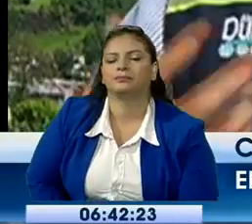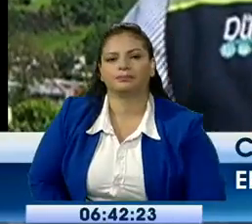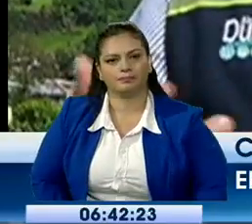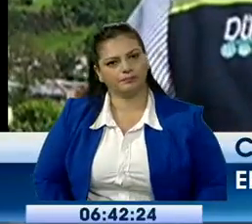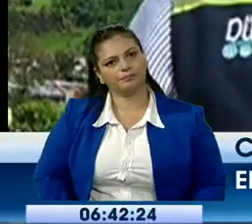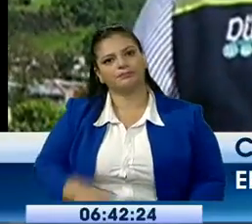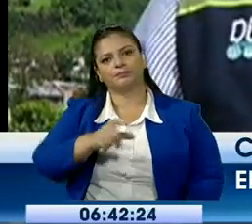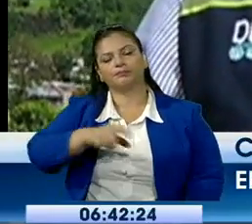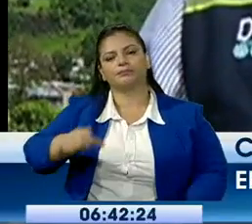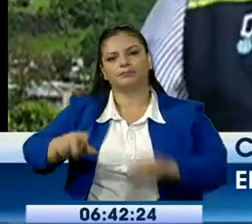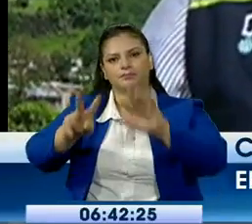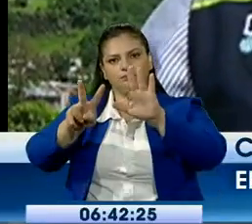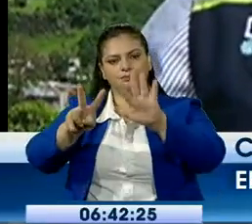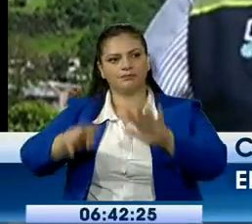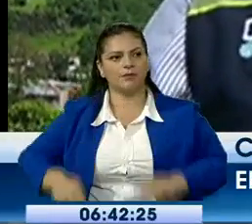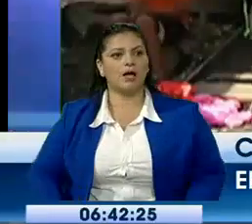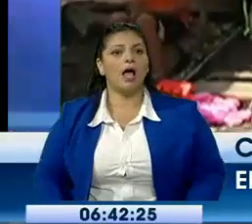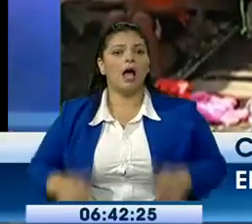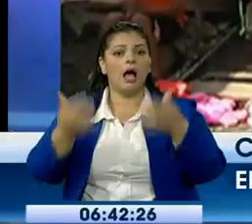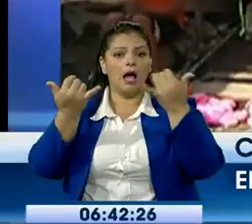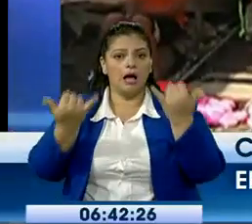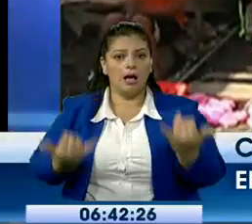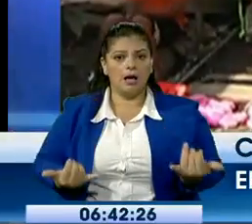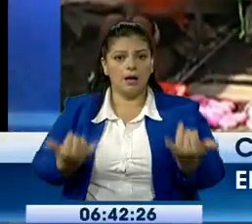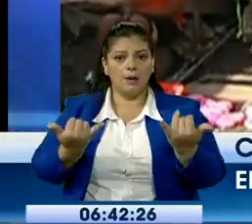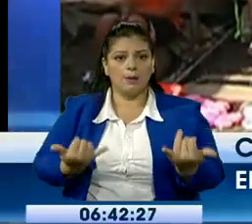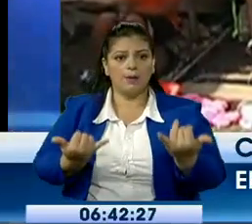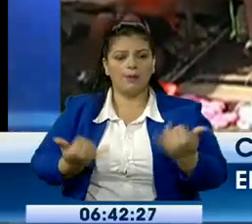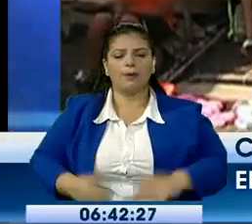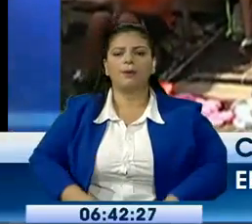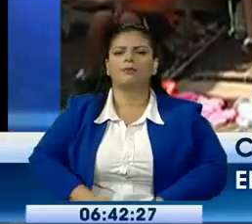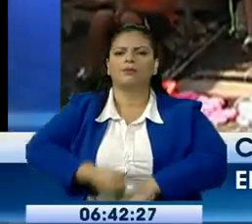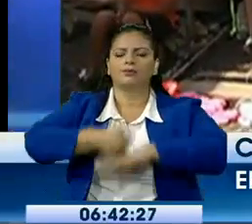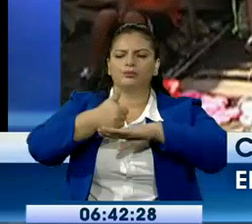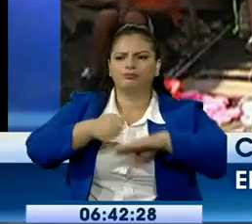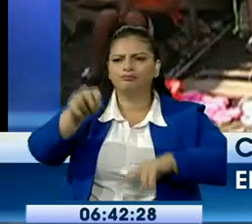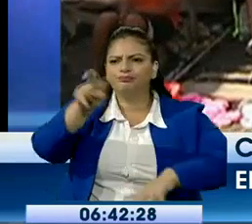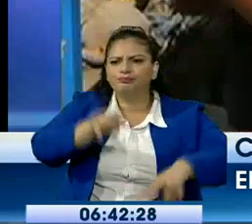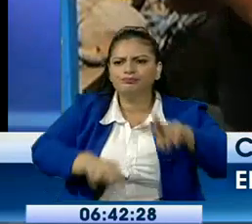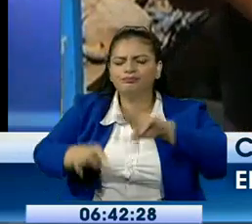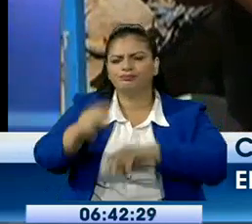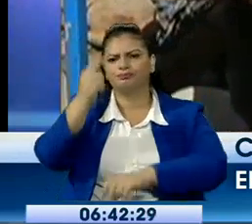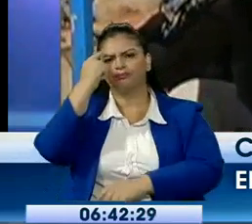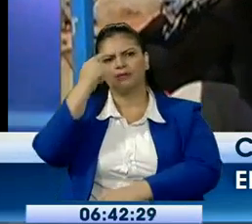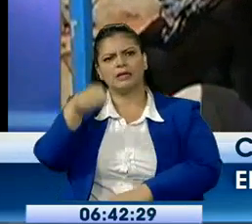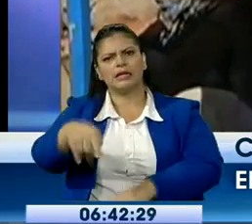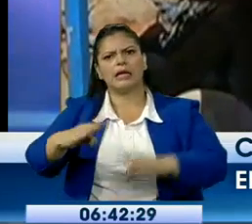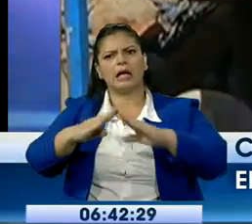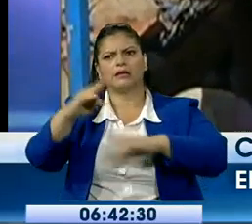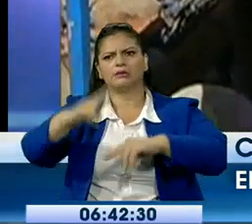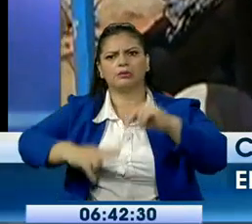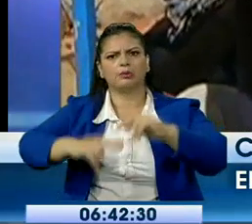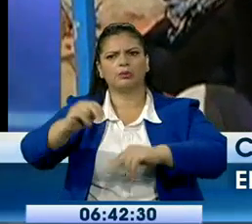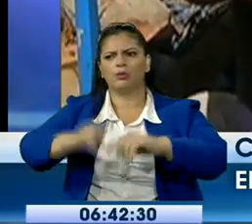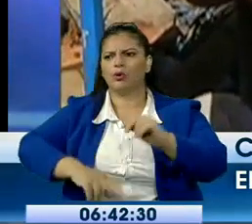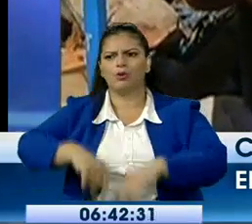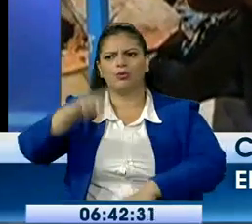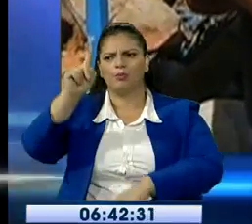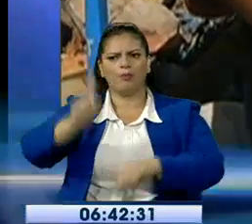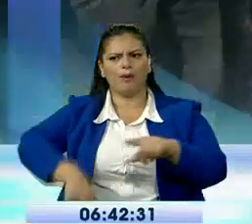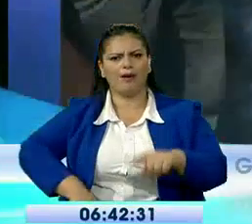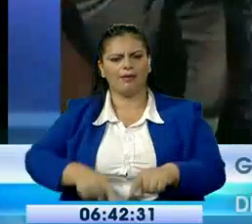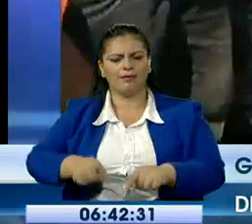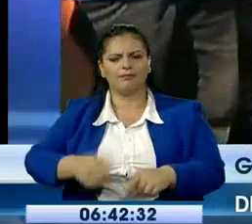gestionando los recursos para poder proceder con la estabilización, la reubicación de las familias que no pueden mantenerse en los lugares inestables